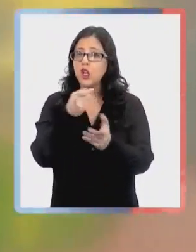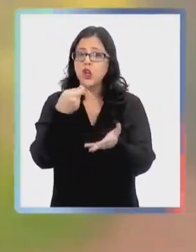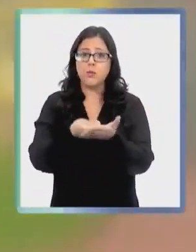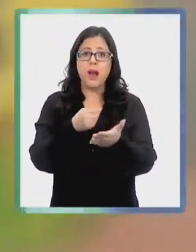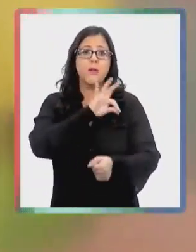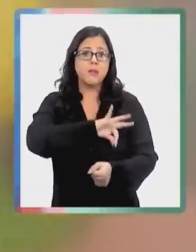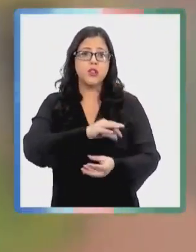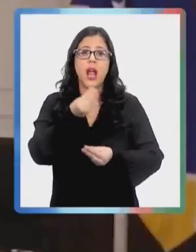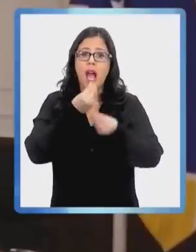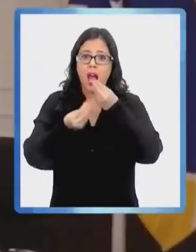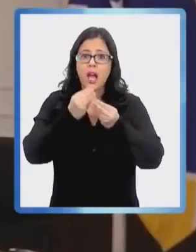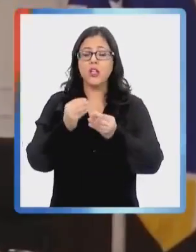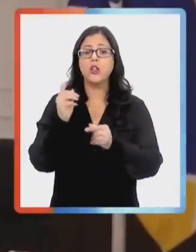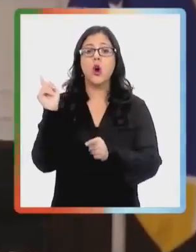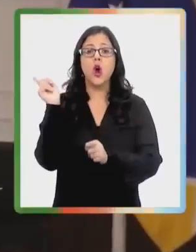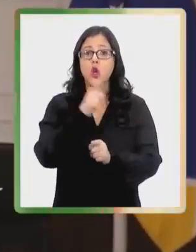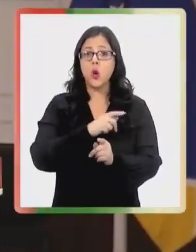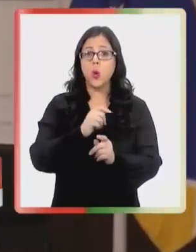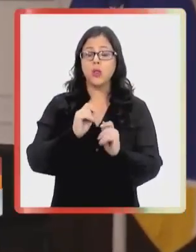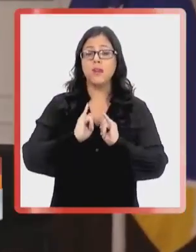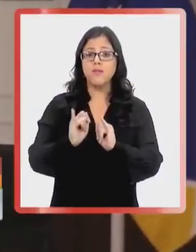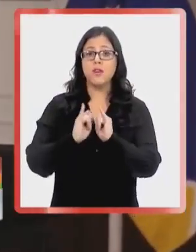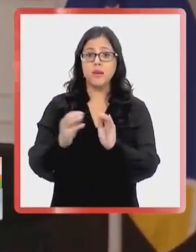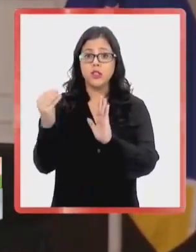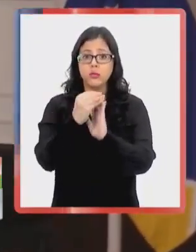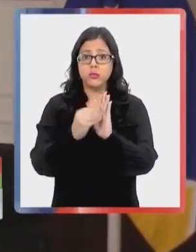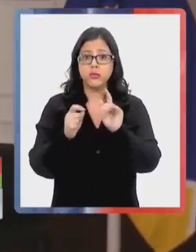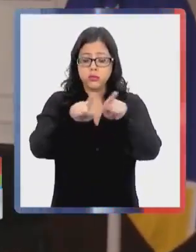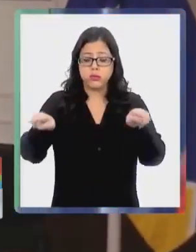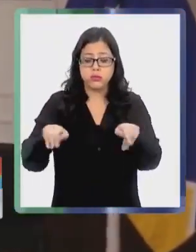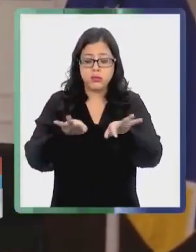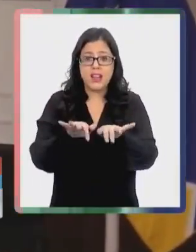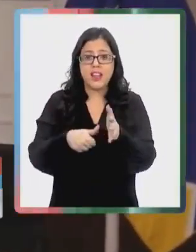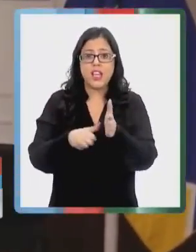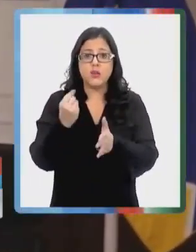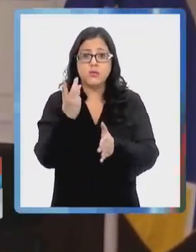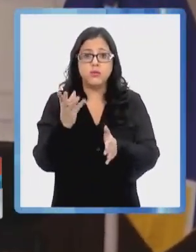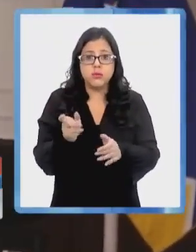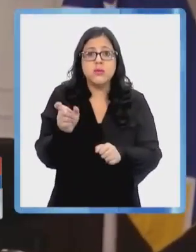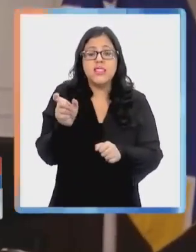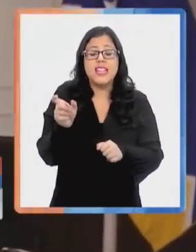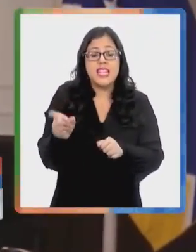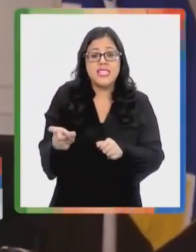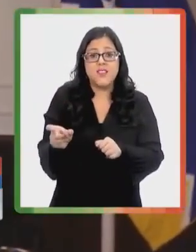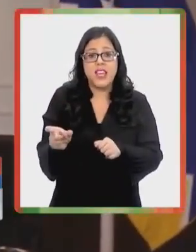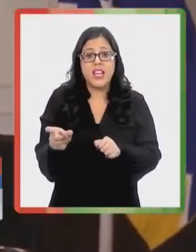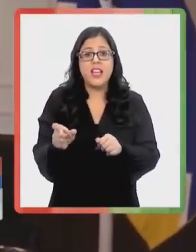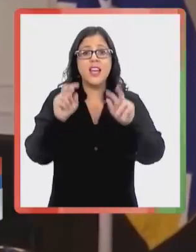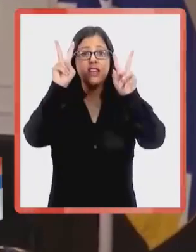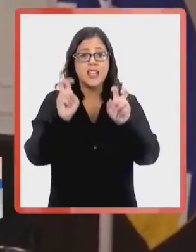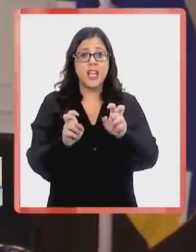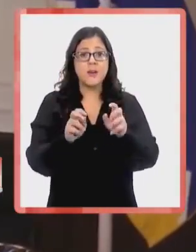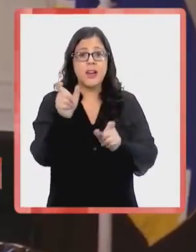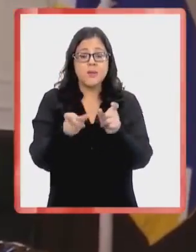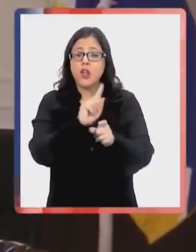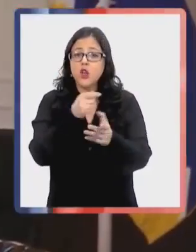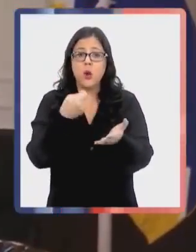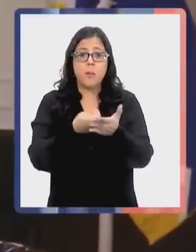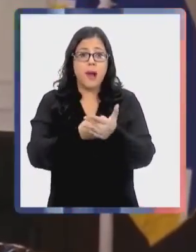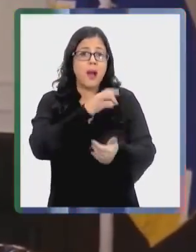se maneja por parte del Registro Civil, institución a cargo del Registro de Deudores de Pensiones de Alimentos, es de alrededor de 2